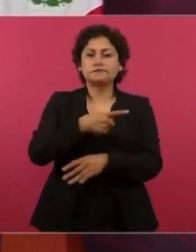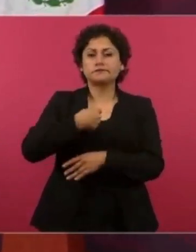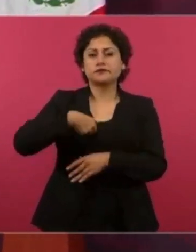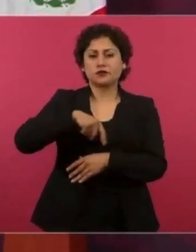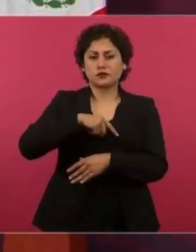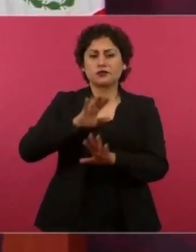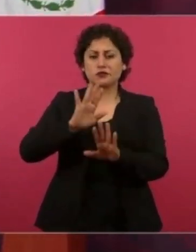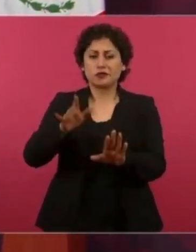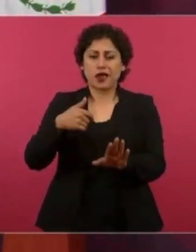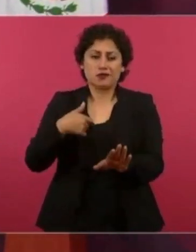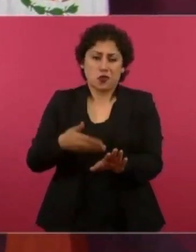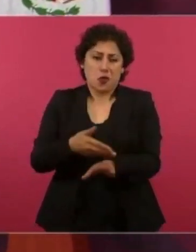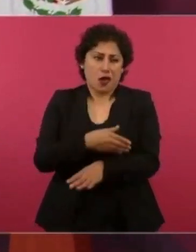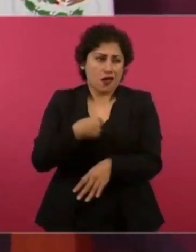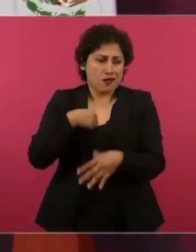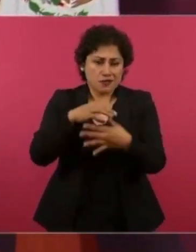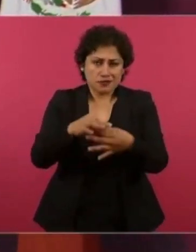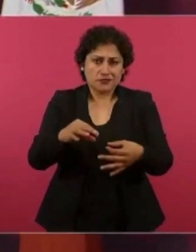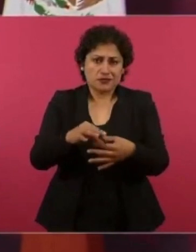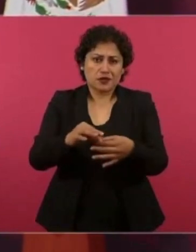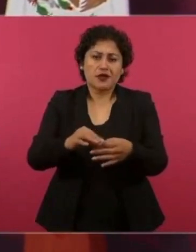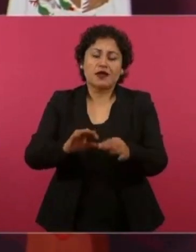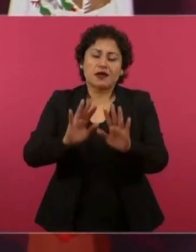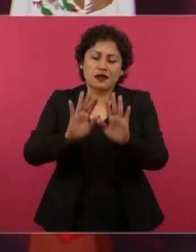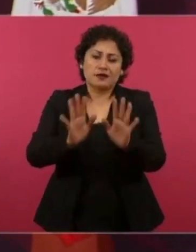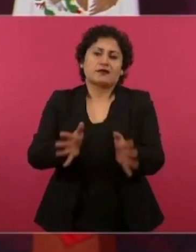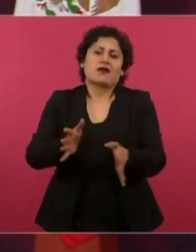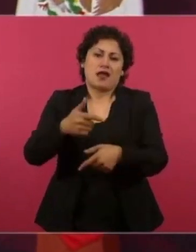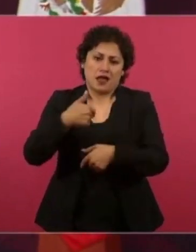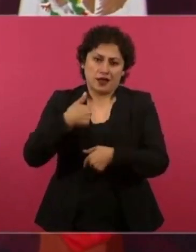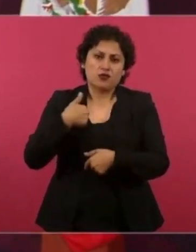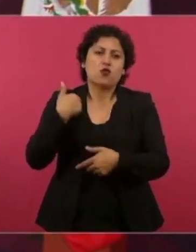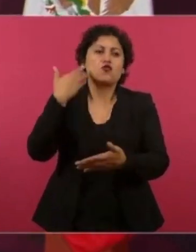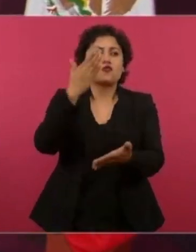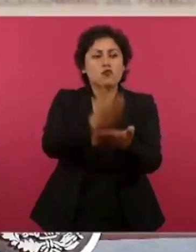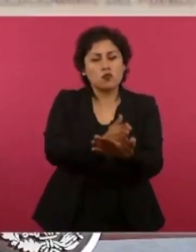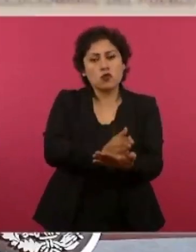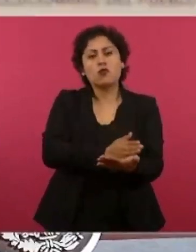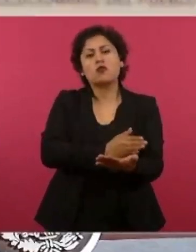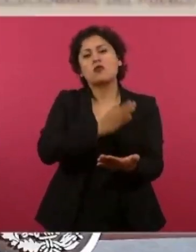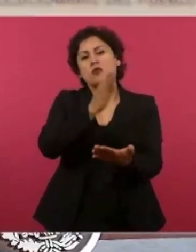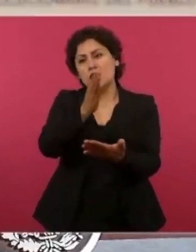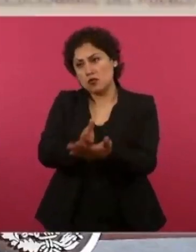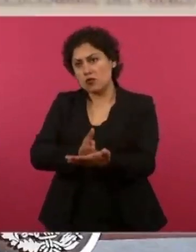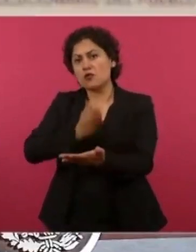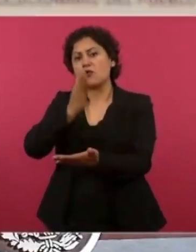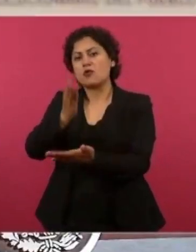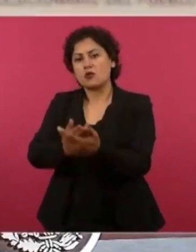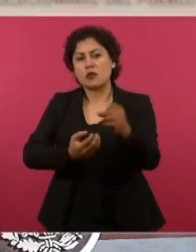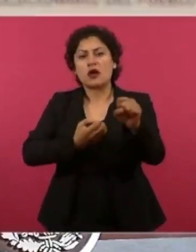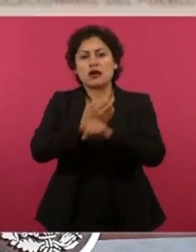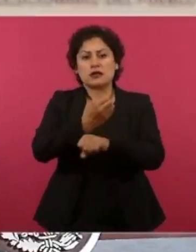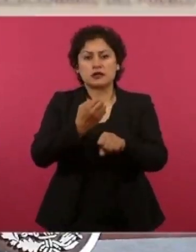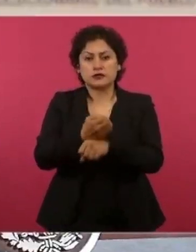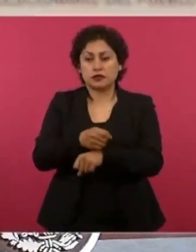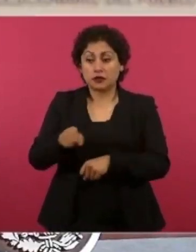dije y lo voy a ir a plantear en los estados, que la gente decida,